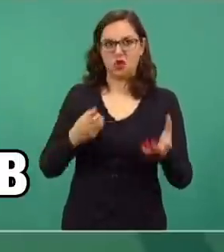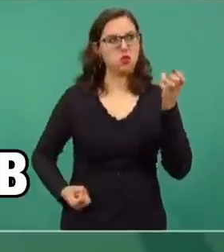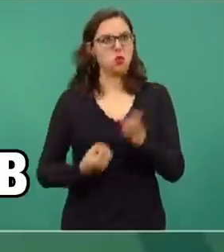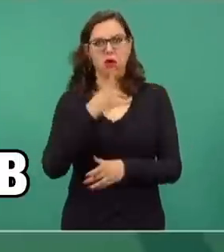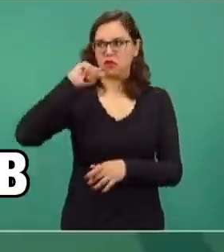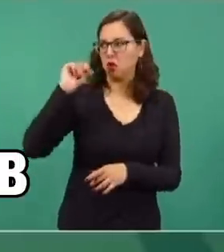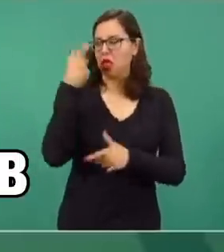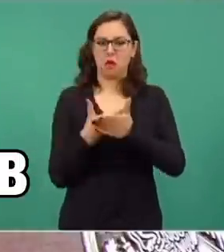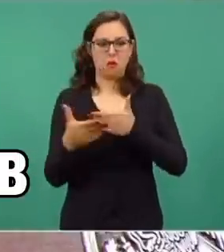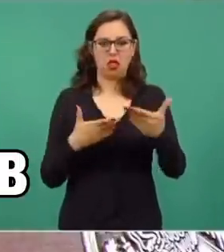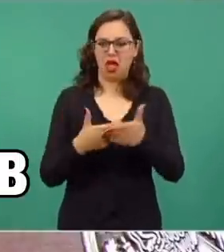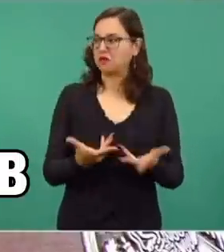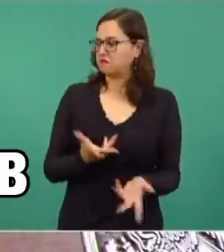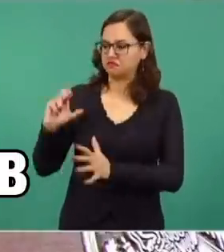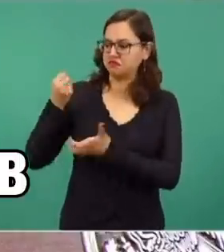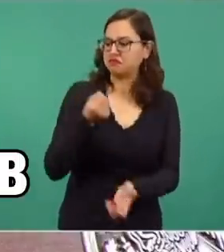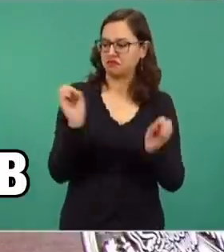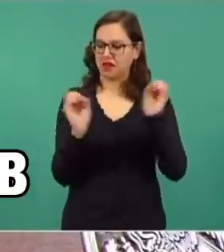innovación tecnológica.